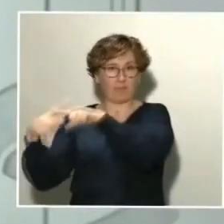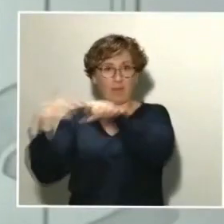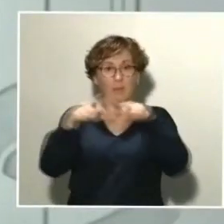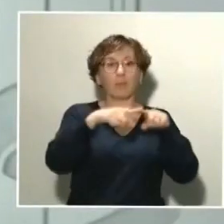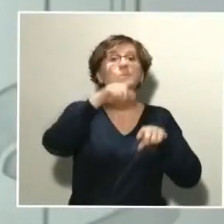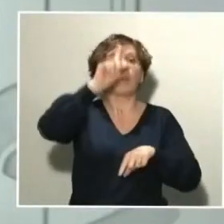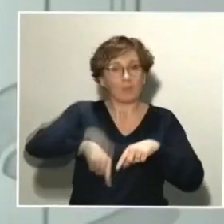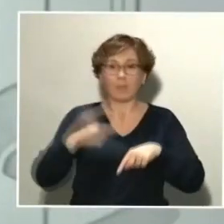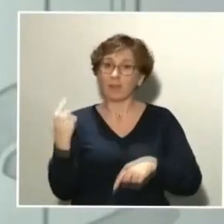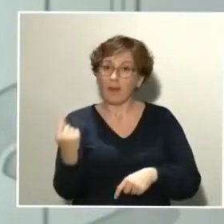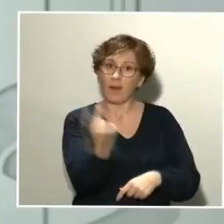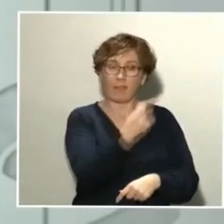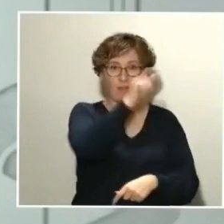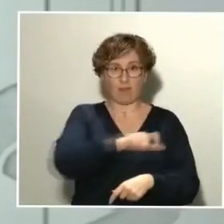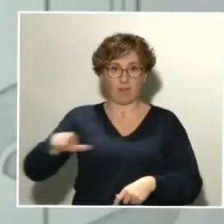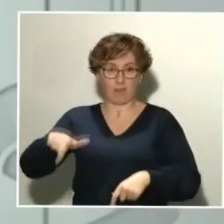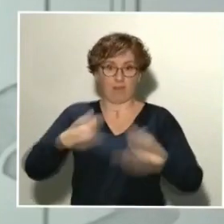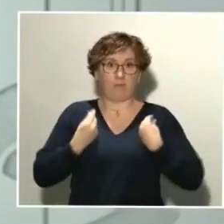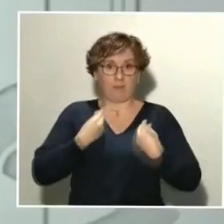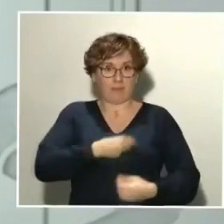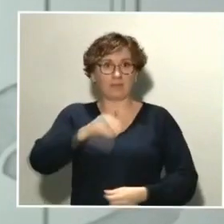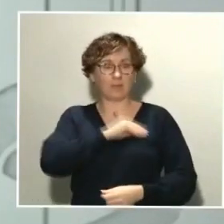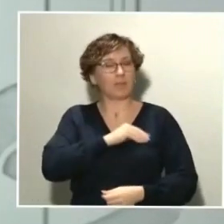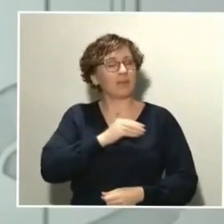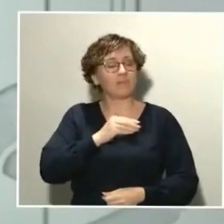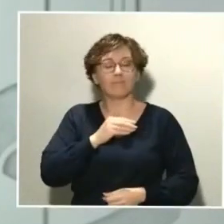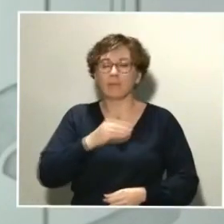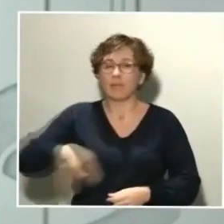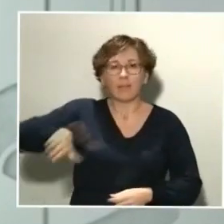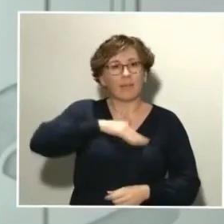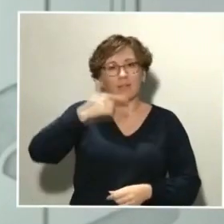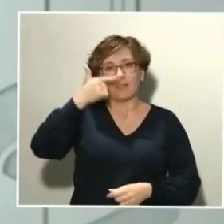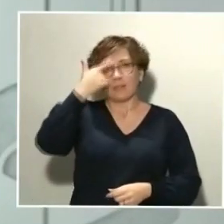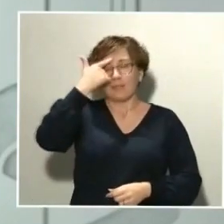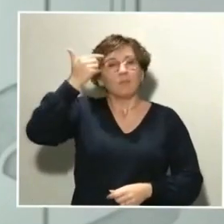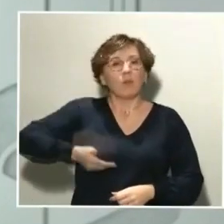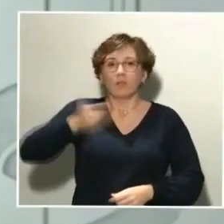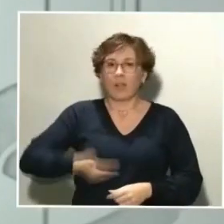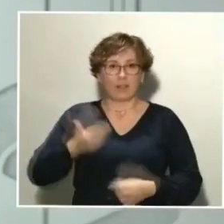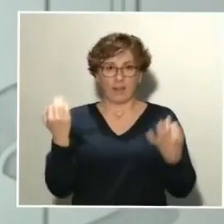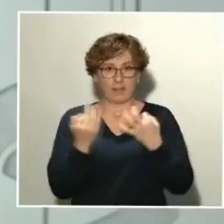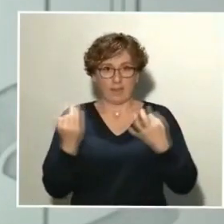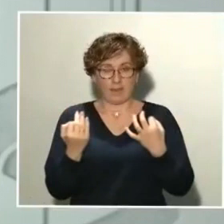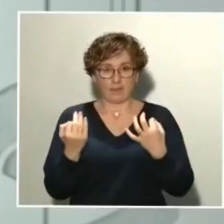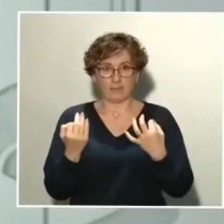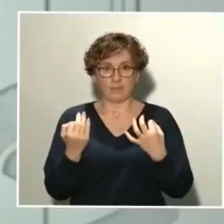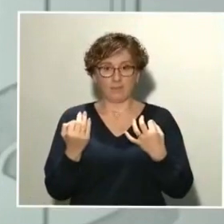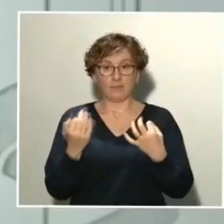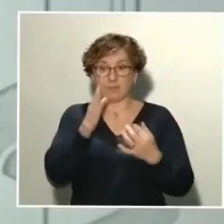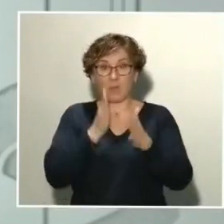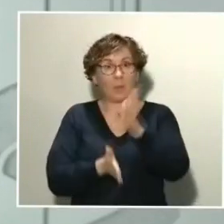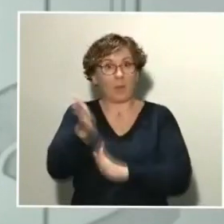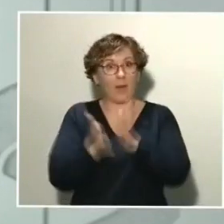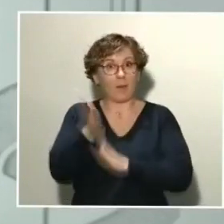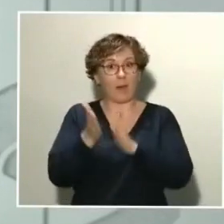los ciudadanos de España. Yo creo que es que es importante que entiendan que estamos ya acercándonos a la semana de implementación